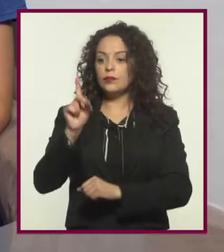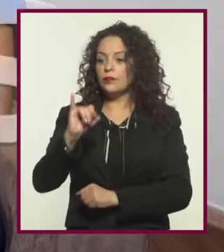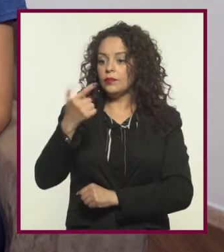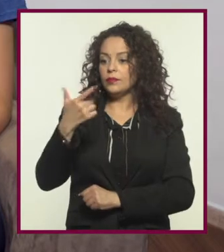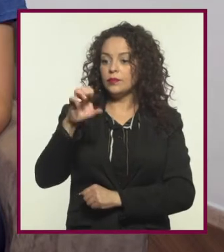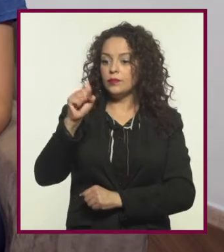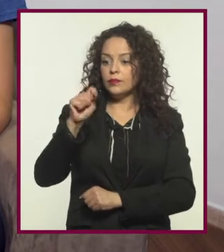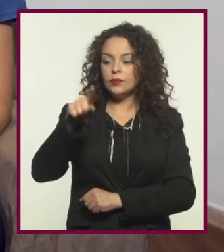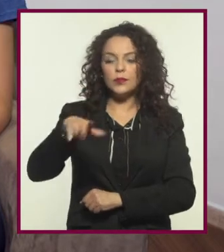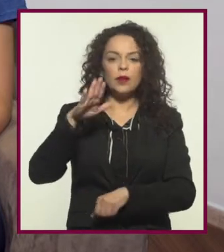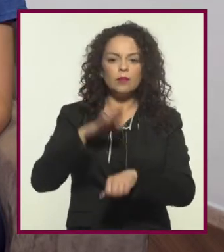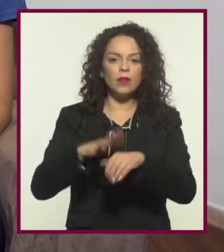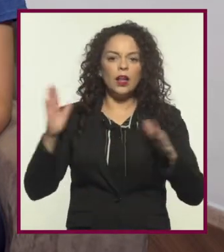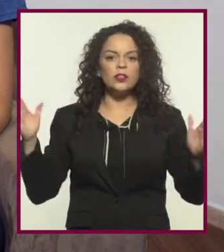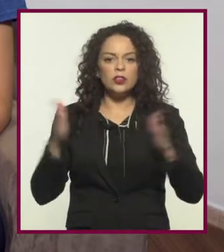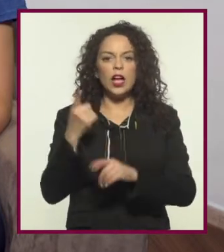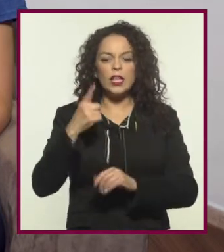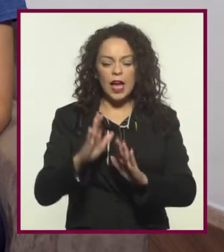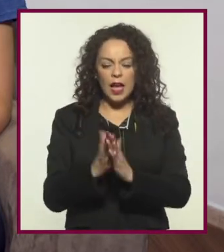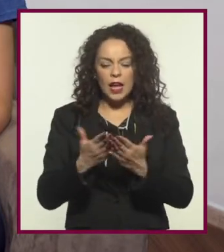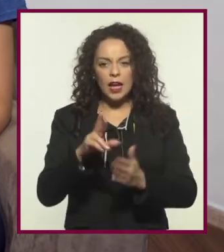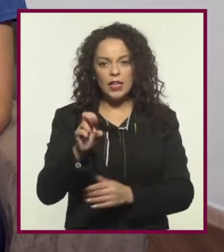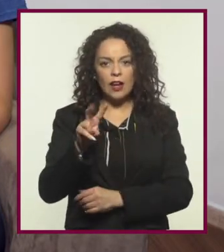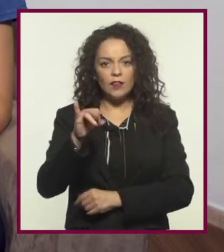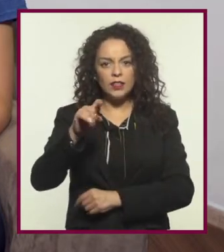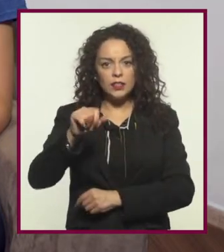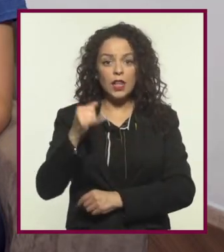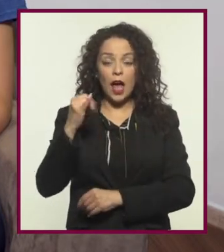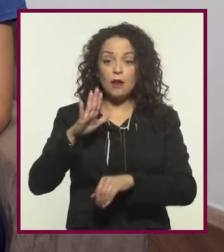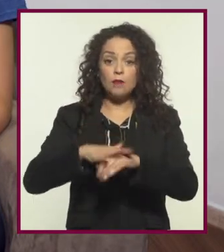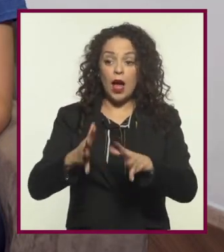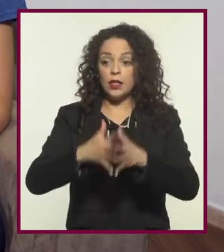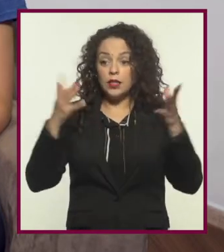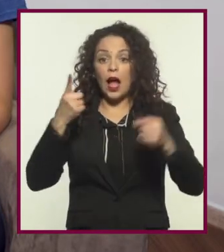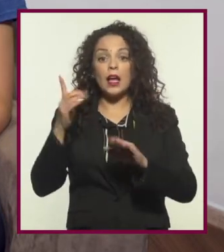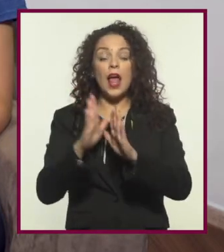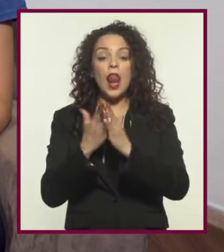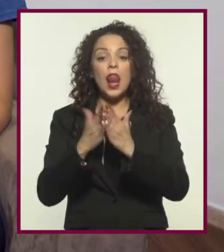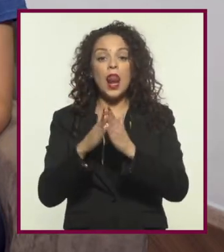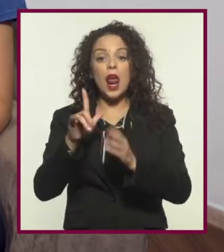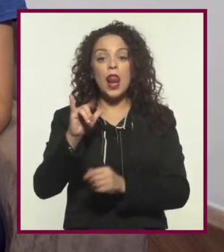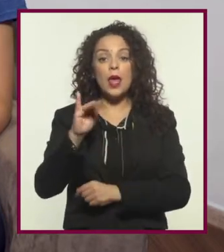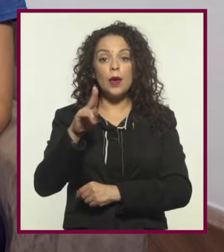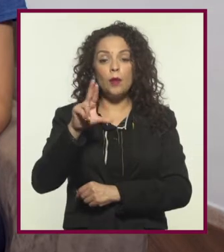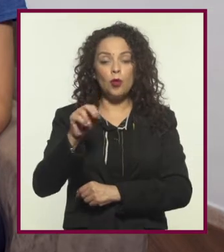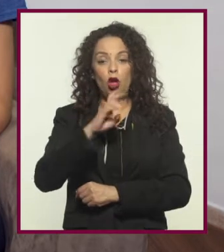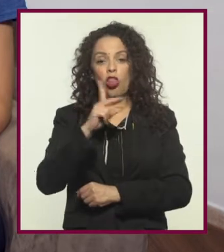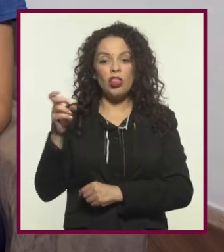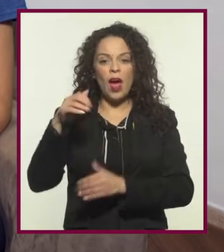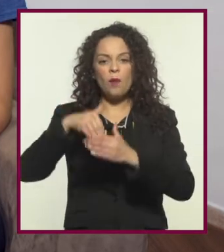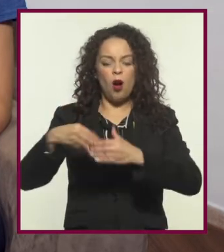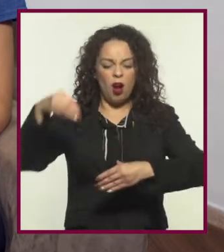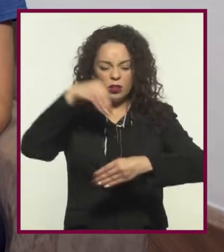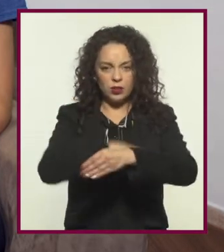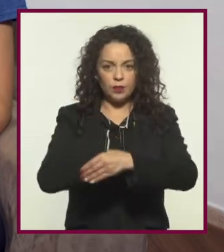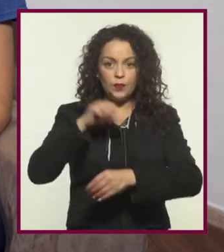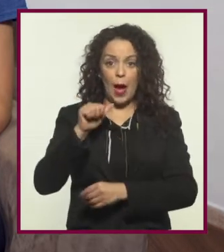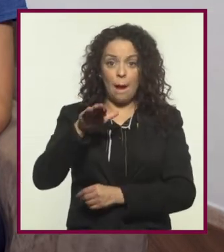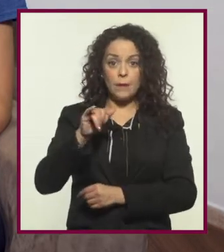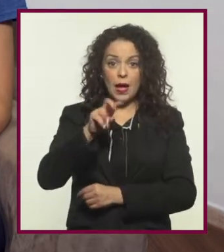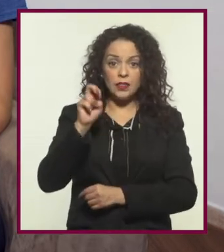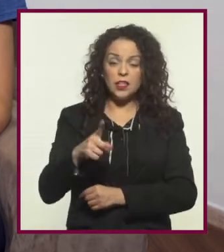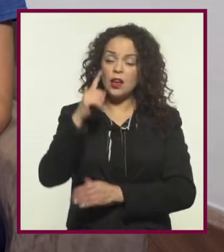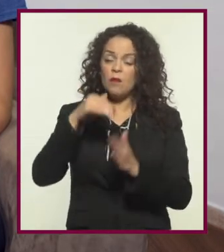pasar al Giants, que es un formato más pequeño que una revista convencional y más grande que un libro de bolsillo. Amazing dejó de